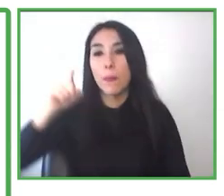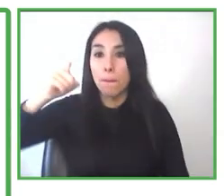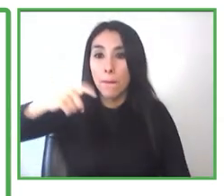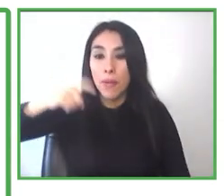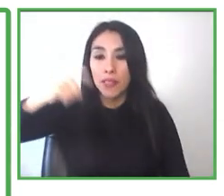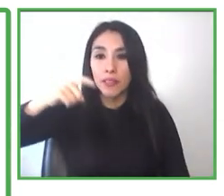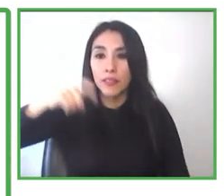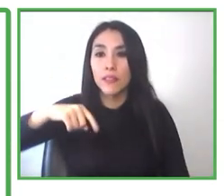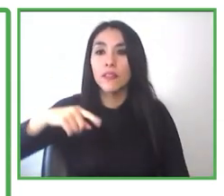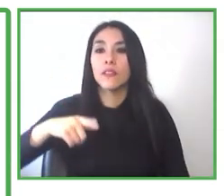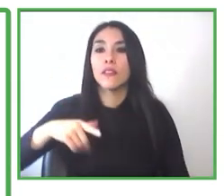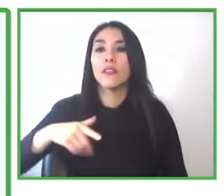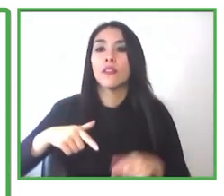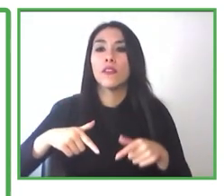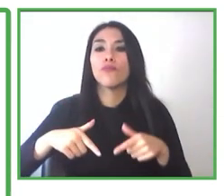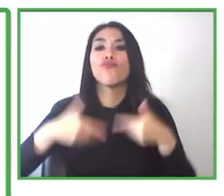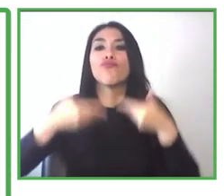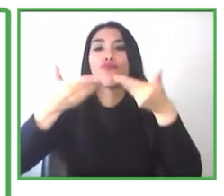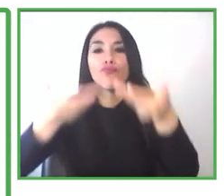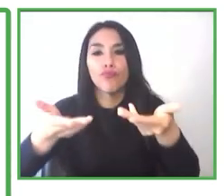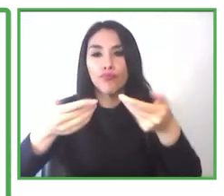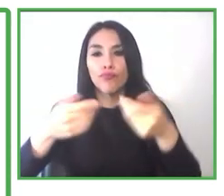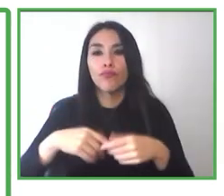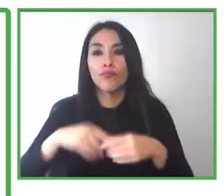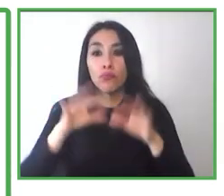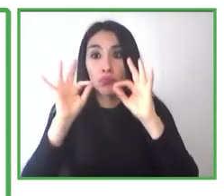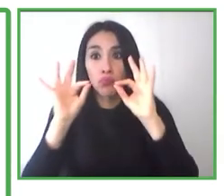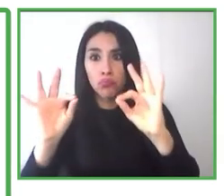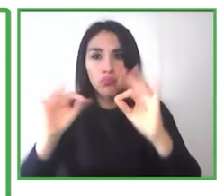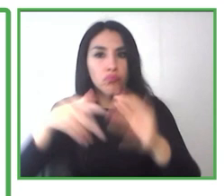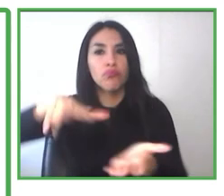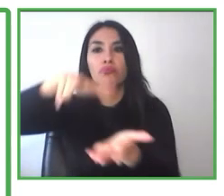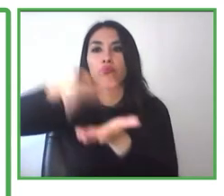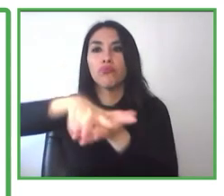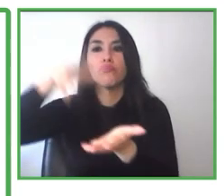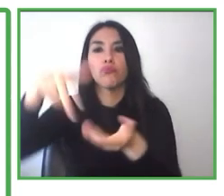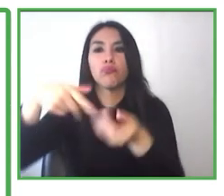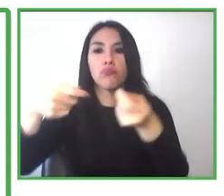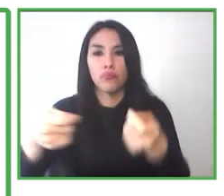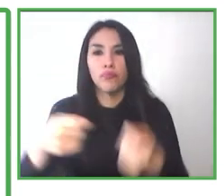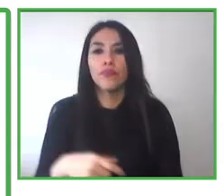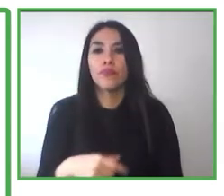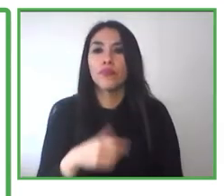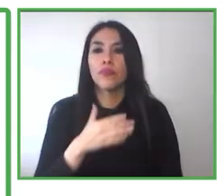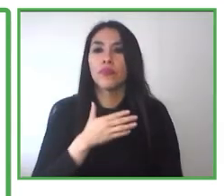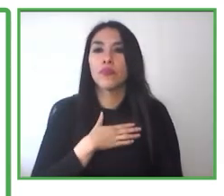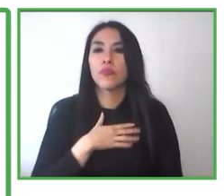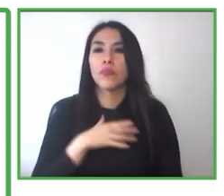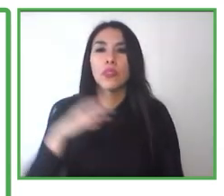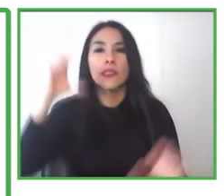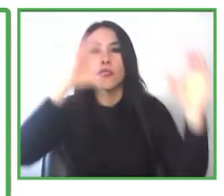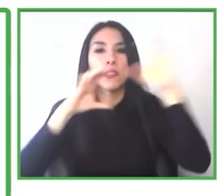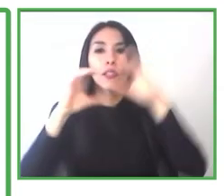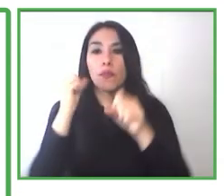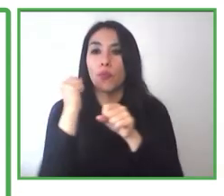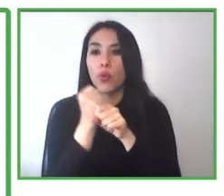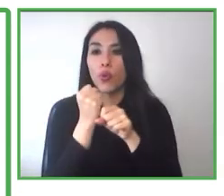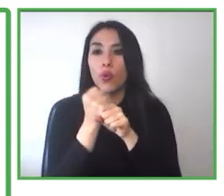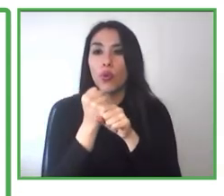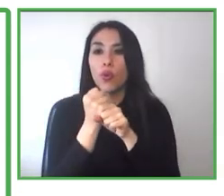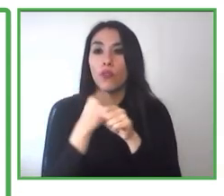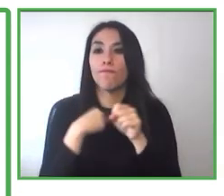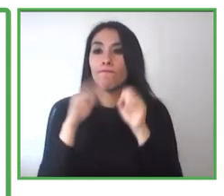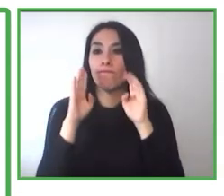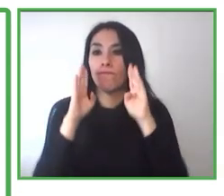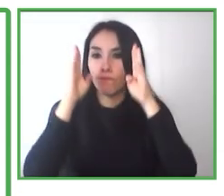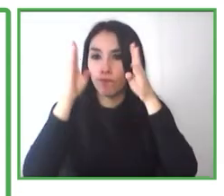encontrar por sí misma también un trabajo. O sea, también nosotros apuntamos a nosotros buscar empleo para las personas, pero también que las personas tengan